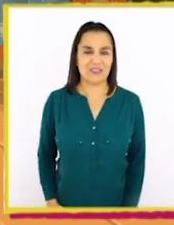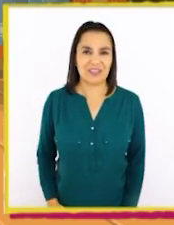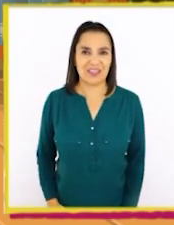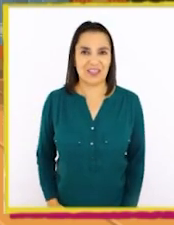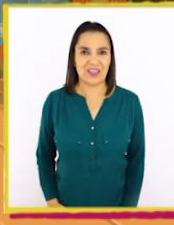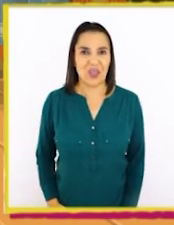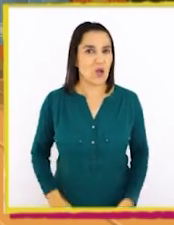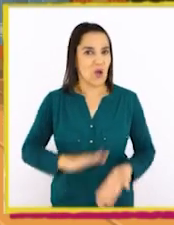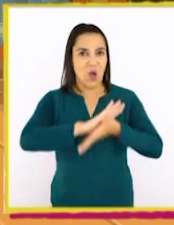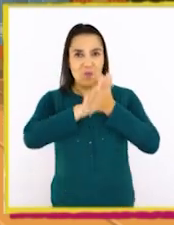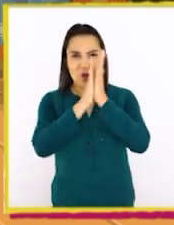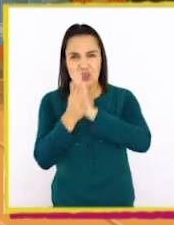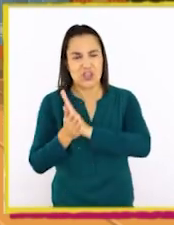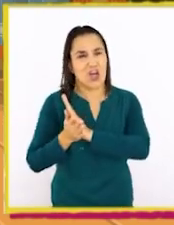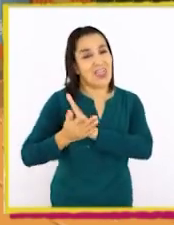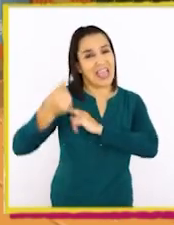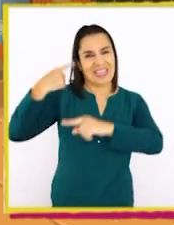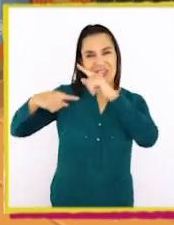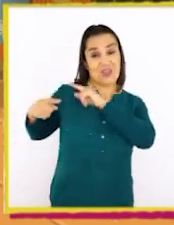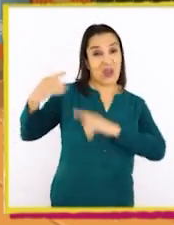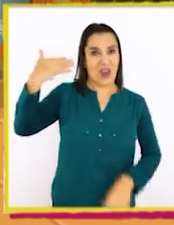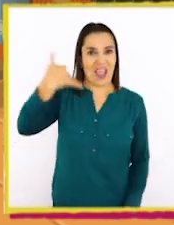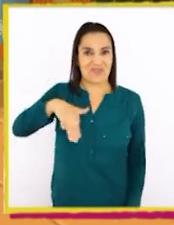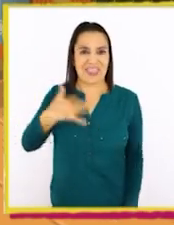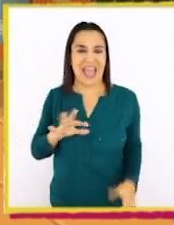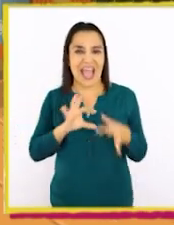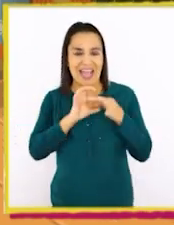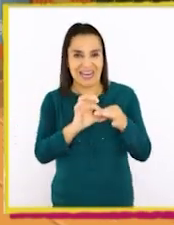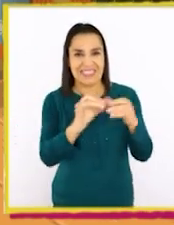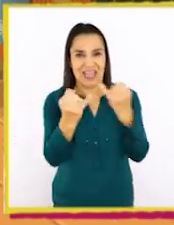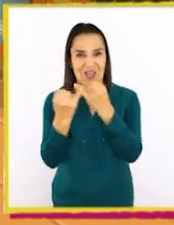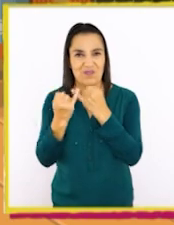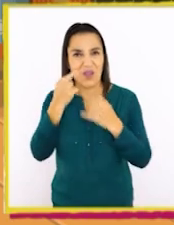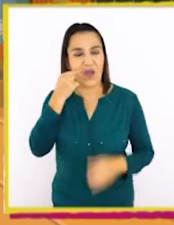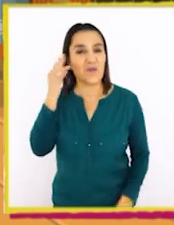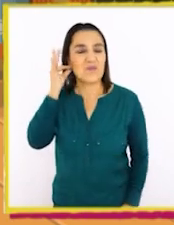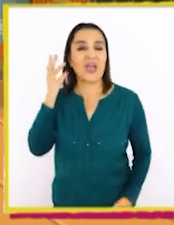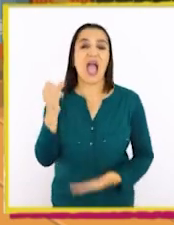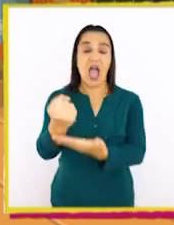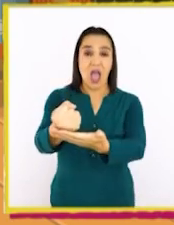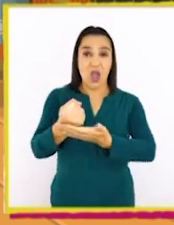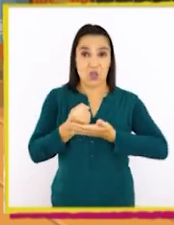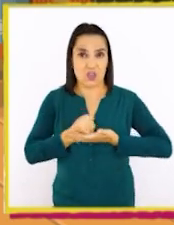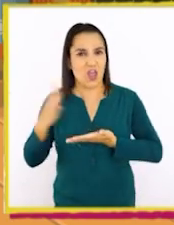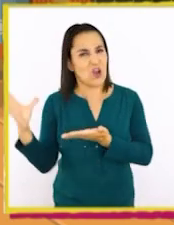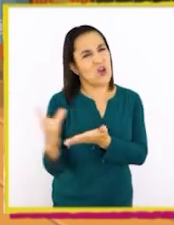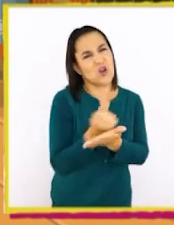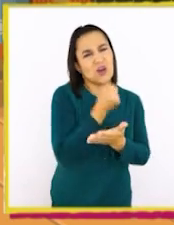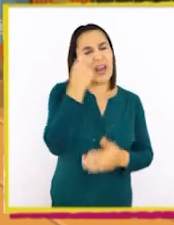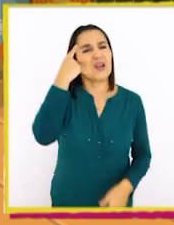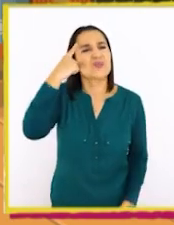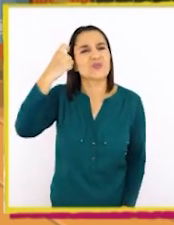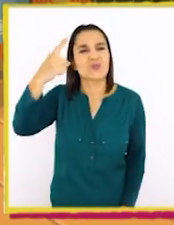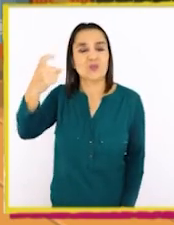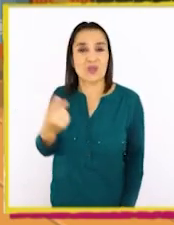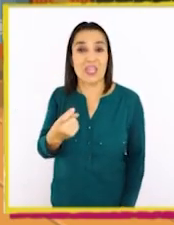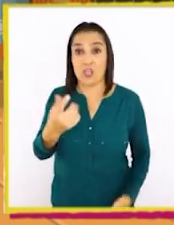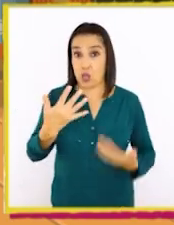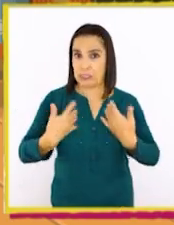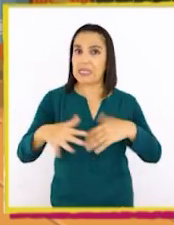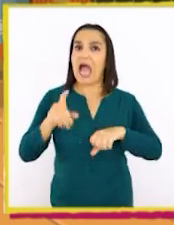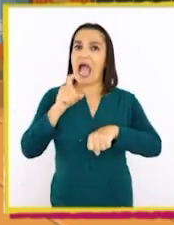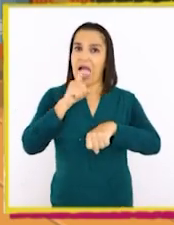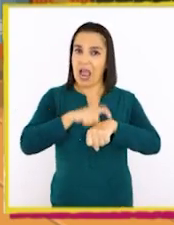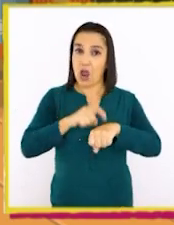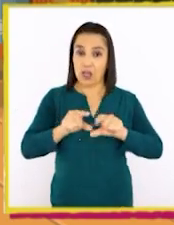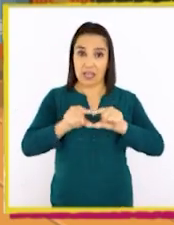Como todas las grandes historias. ¡Bien! Gracias, amigos y amigas, por ayudarme a hacer realidad este sueño. Y ya es